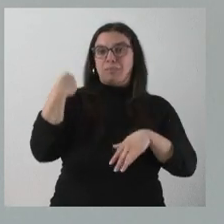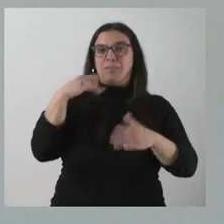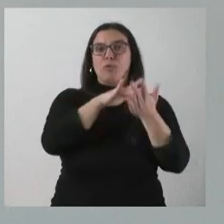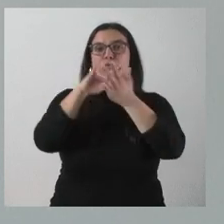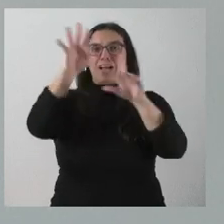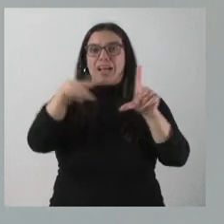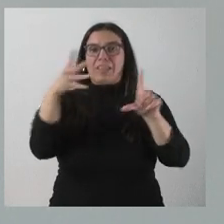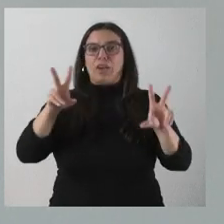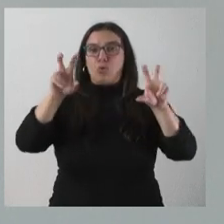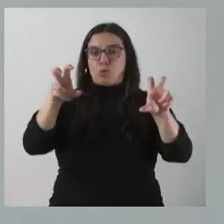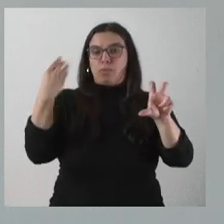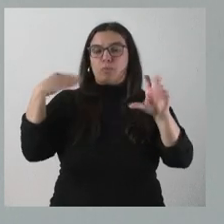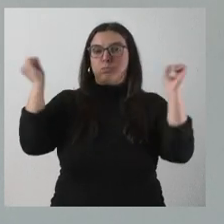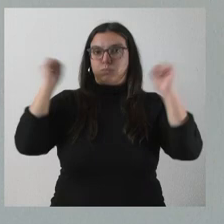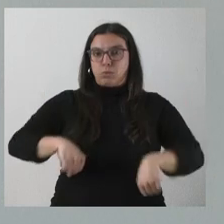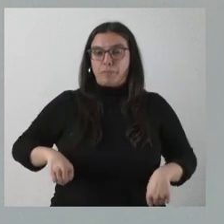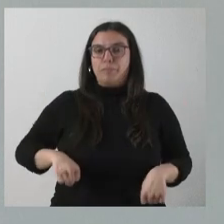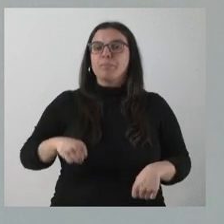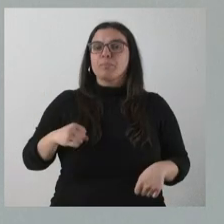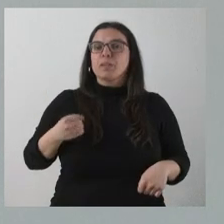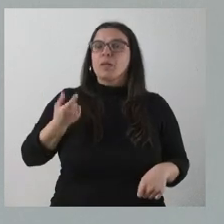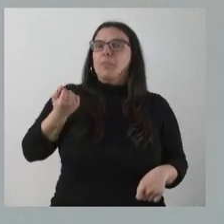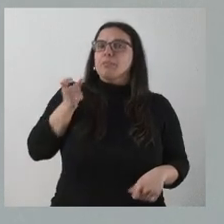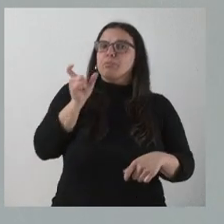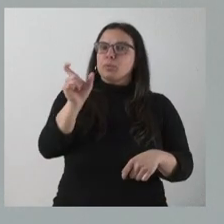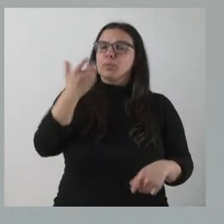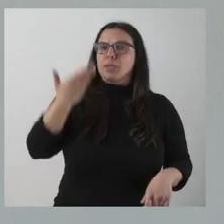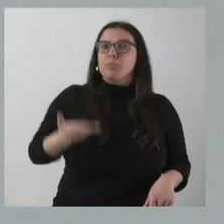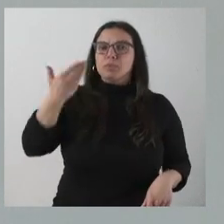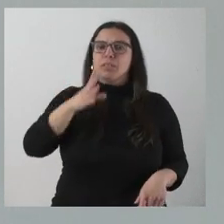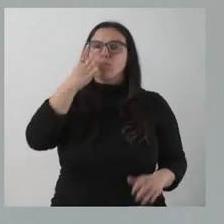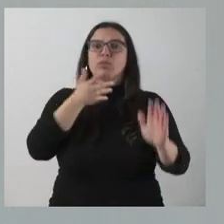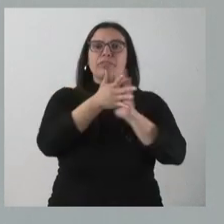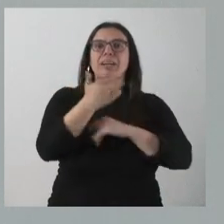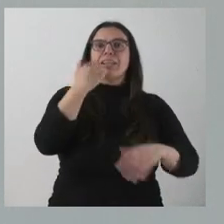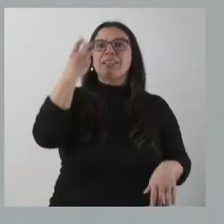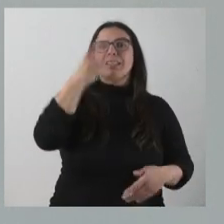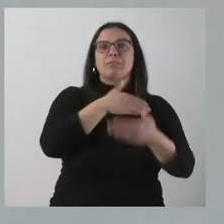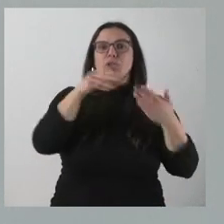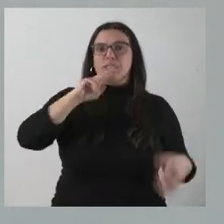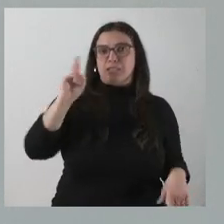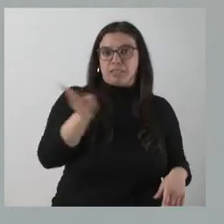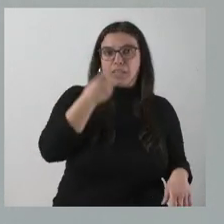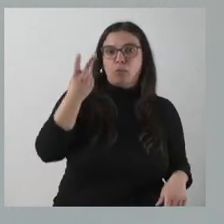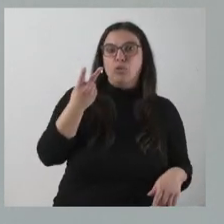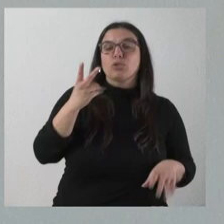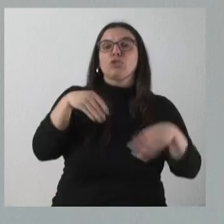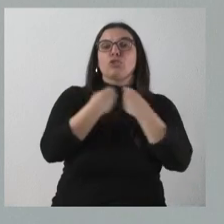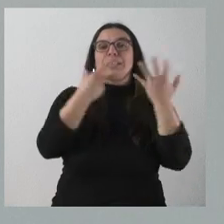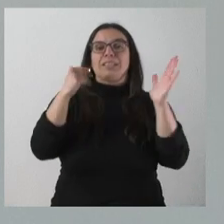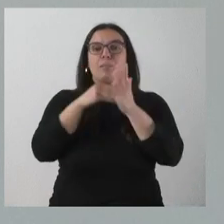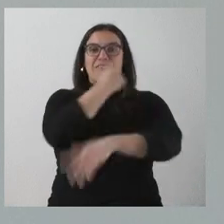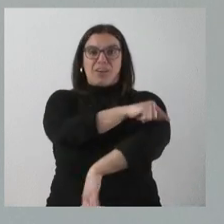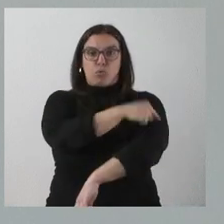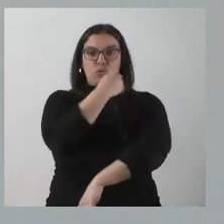aprobado al efecto. El coste es ciertamente relevante porque hablamos de una cifra próxima a los 3 millones de euros estas 60.000 vacunas. De esta forma,